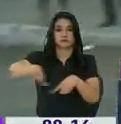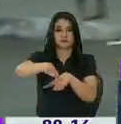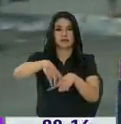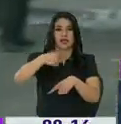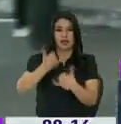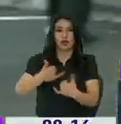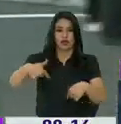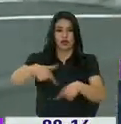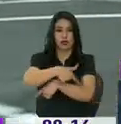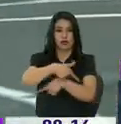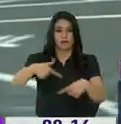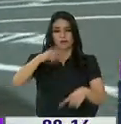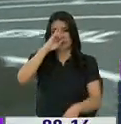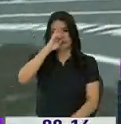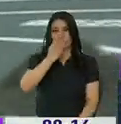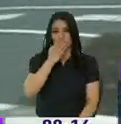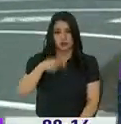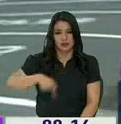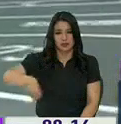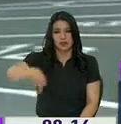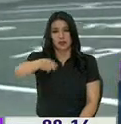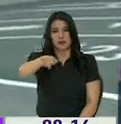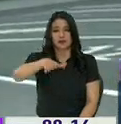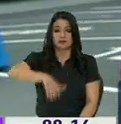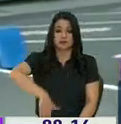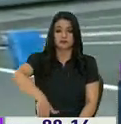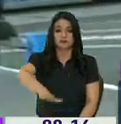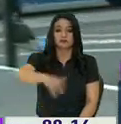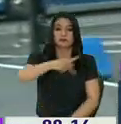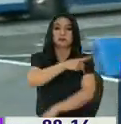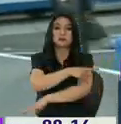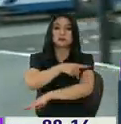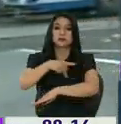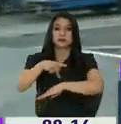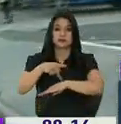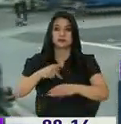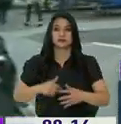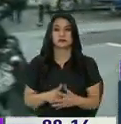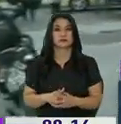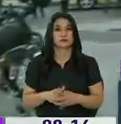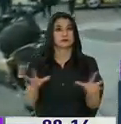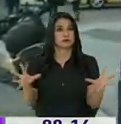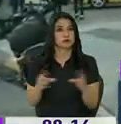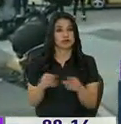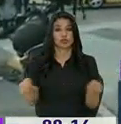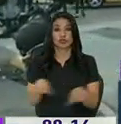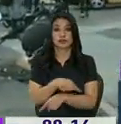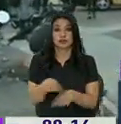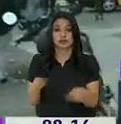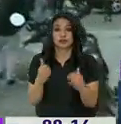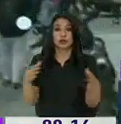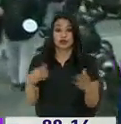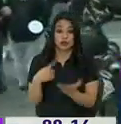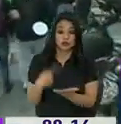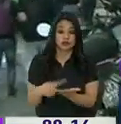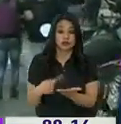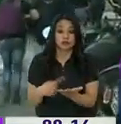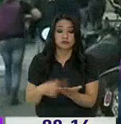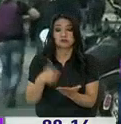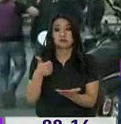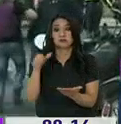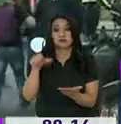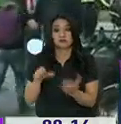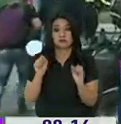en la General Rumiñahui y que avanza hacia la avenida Pichincha. Todos estos contraflujos estamos analizando su conveniencia.